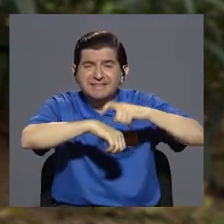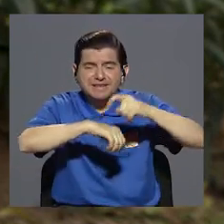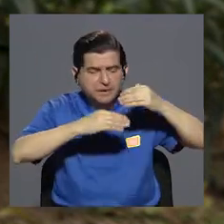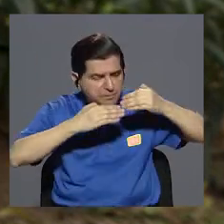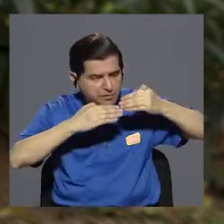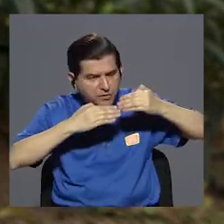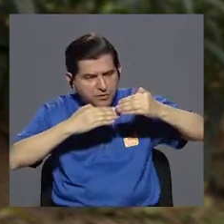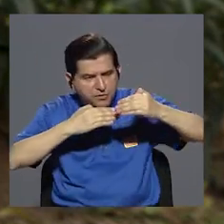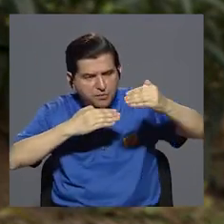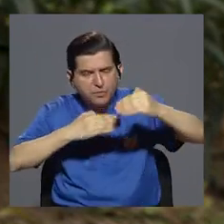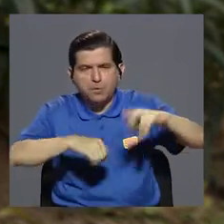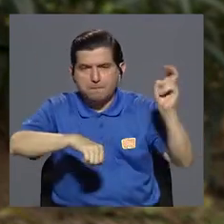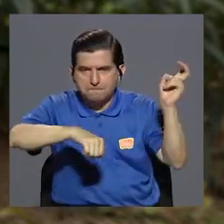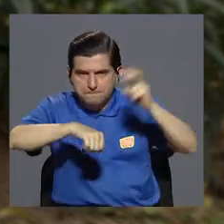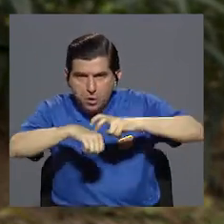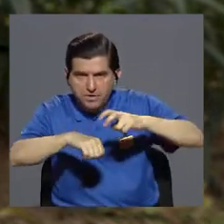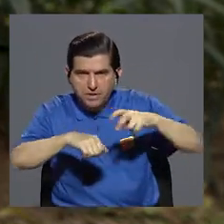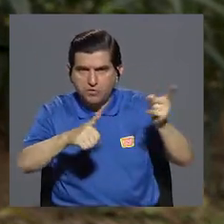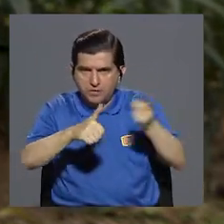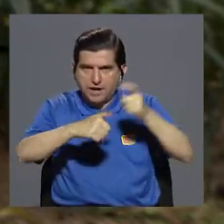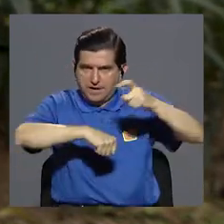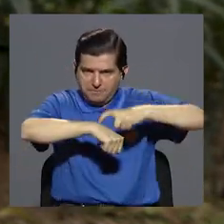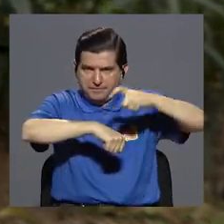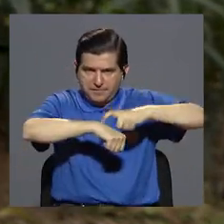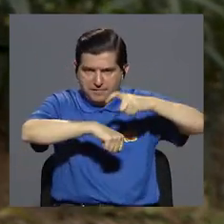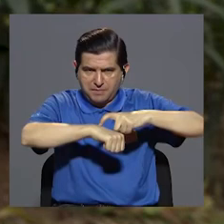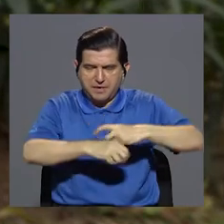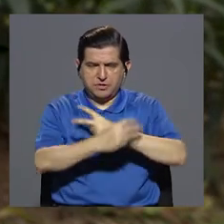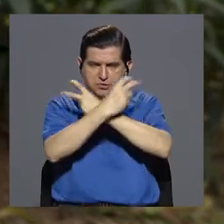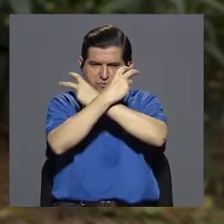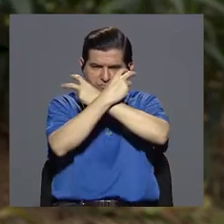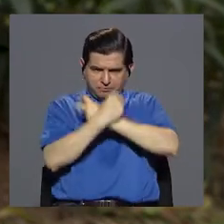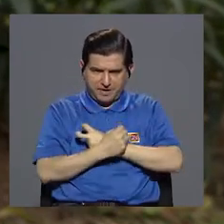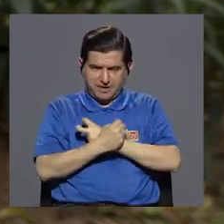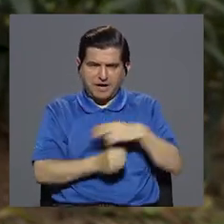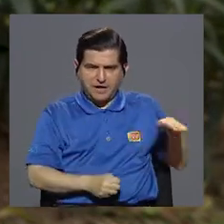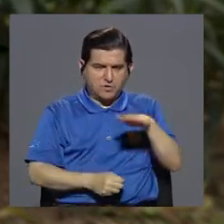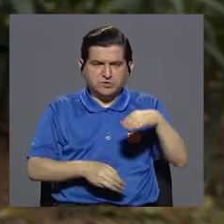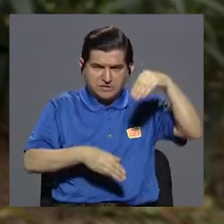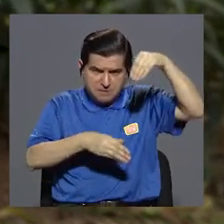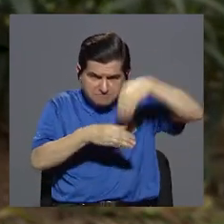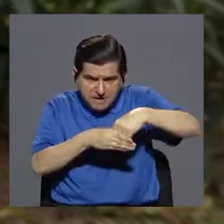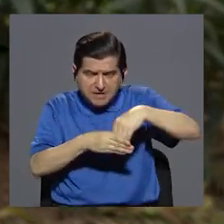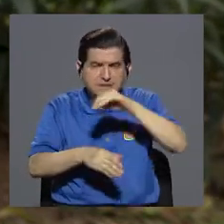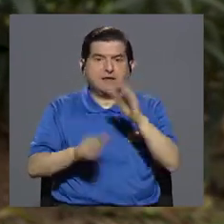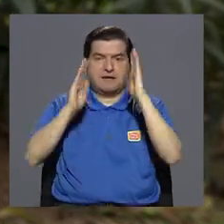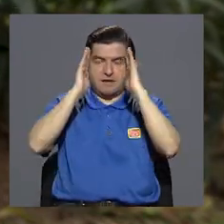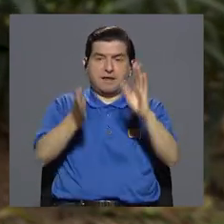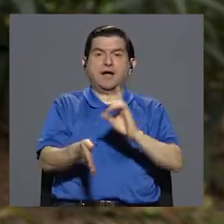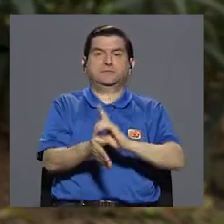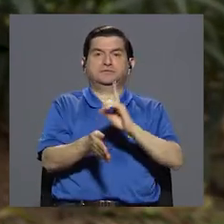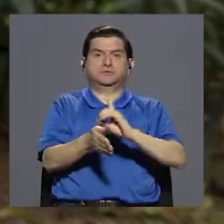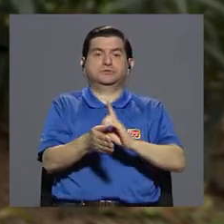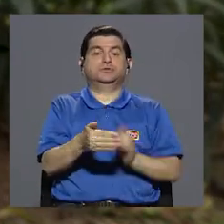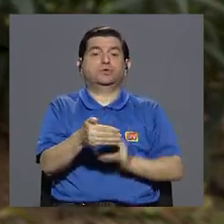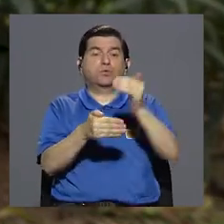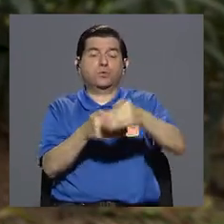transcurra entre la mordedura, es decir, la inyección del veneno por parte de la serpiente y la atención médica, es